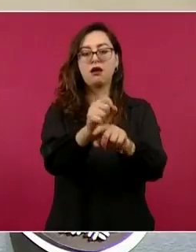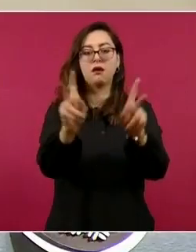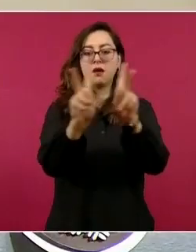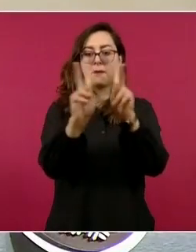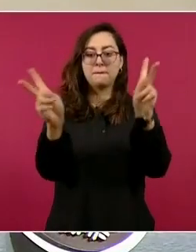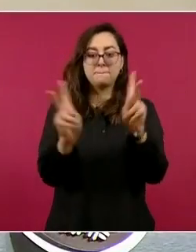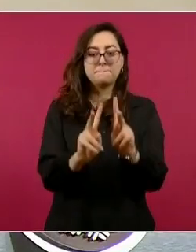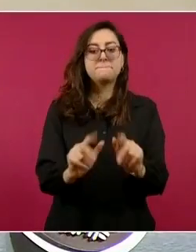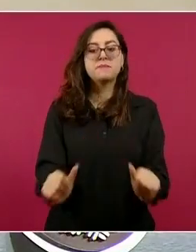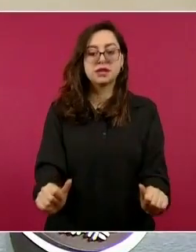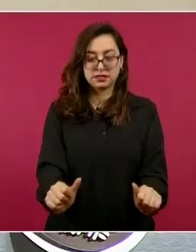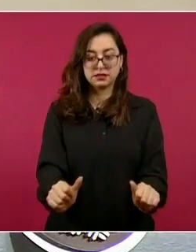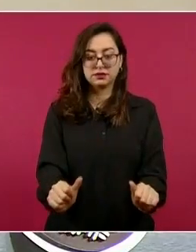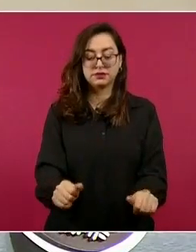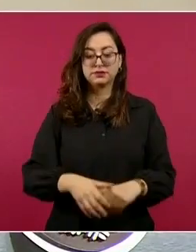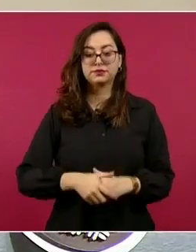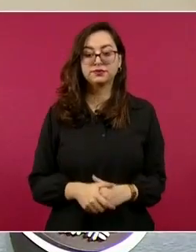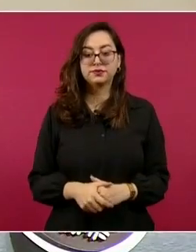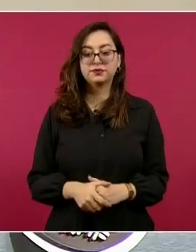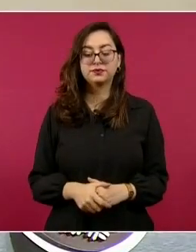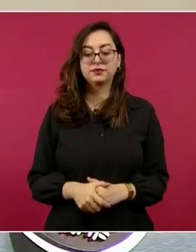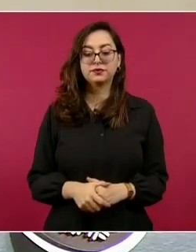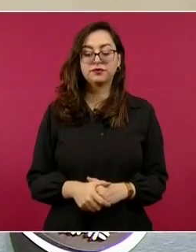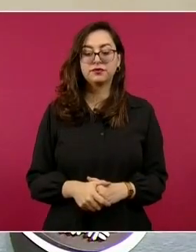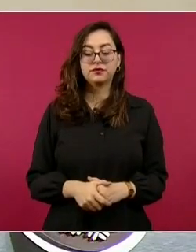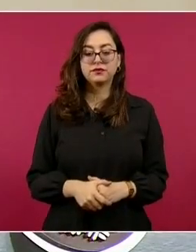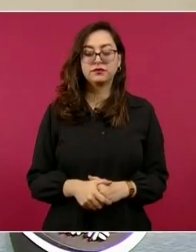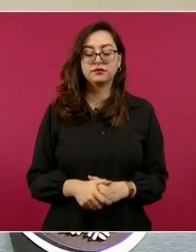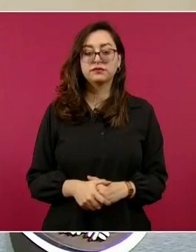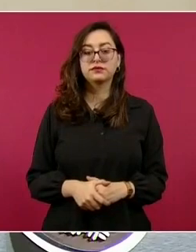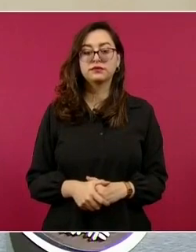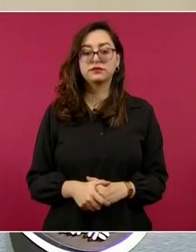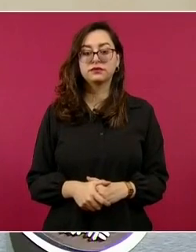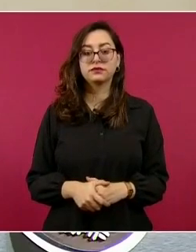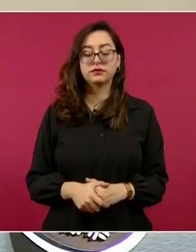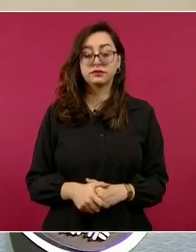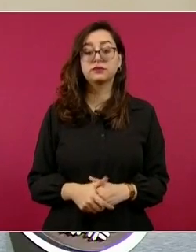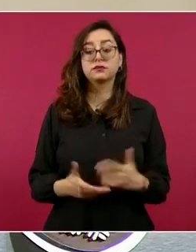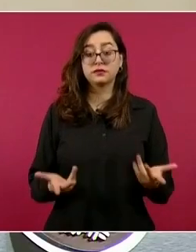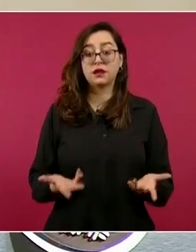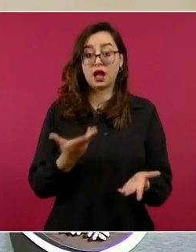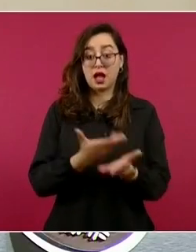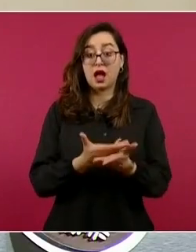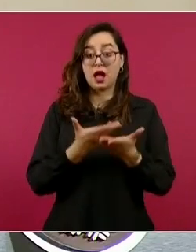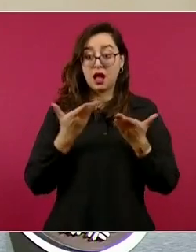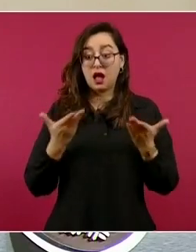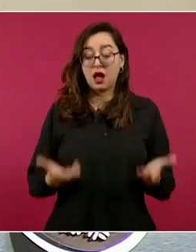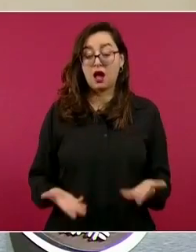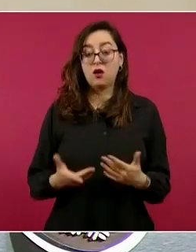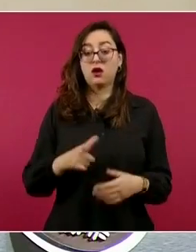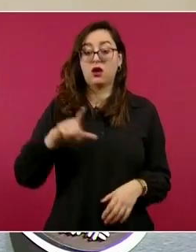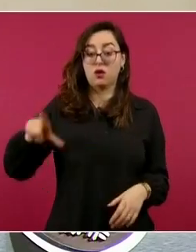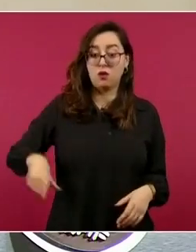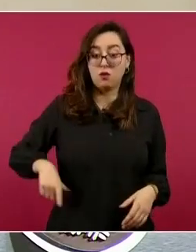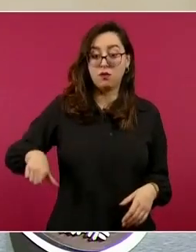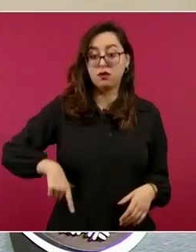Informarles que en este operativo quedó demostrado el nuevo proceder del gobierno de México,